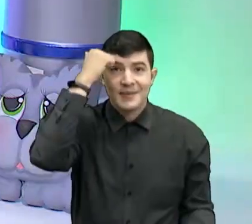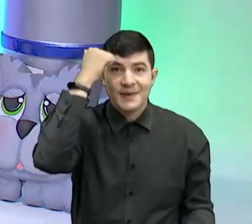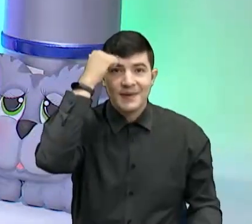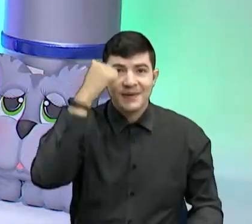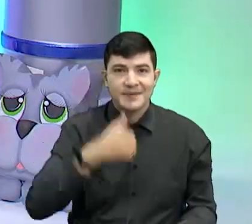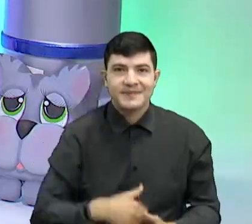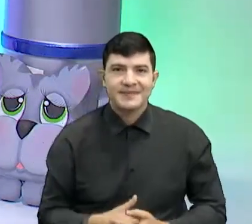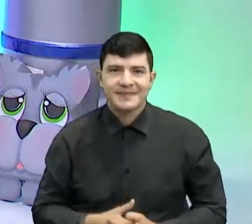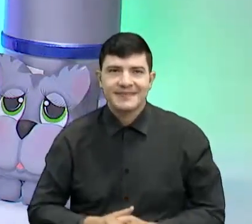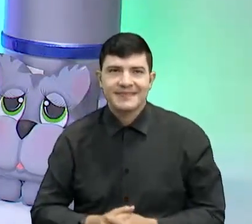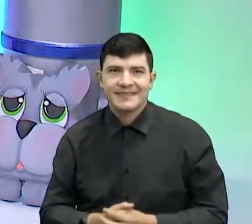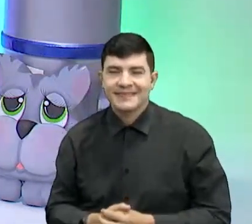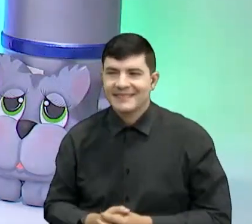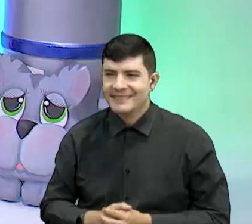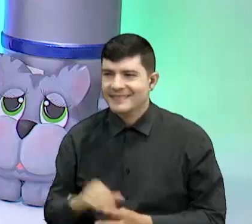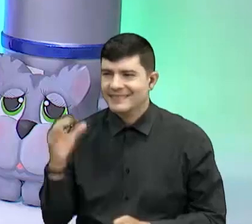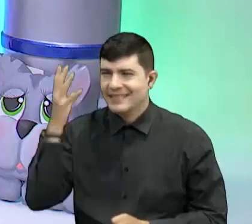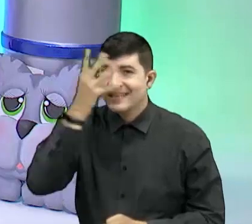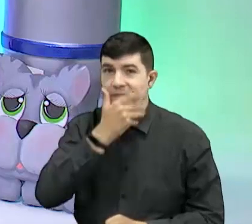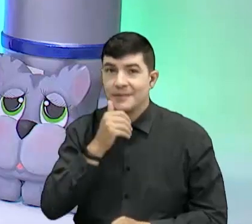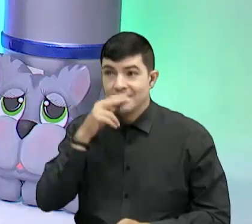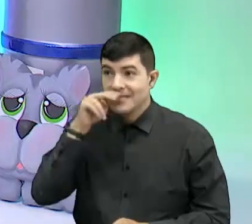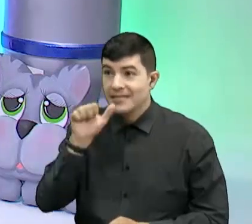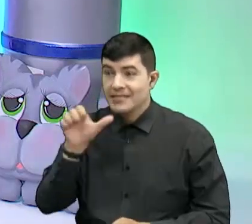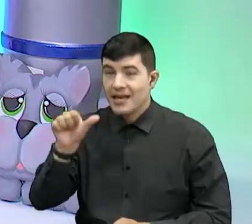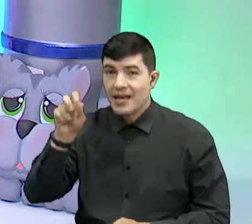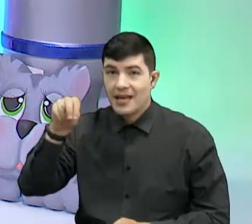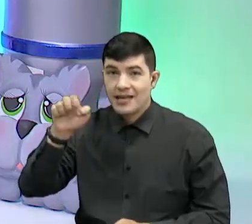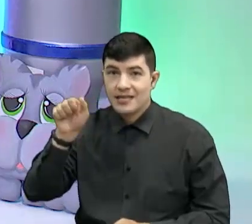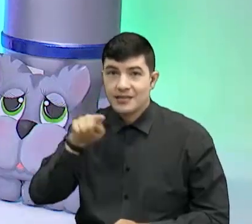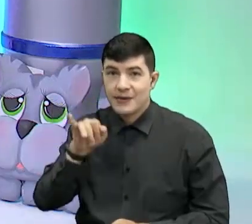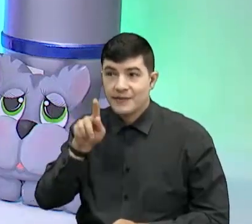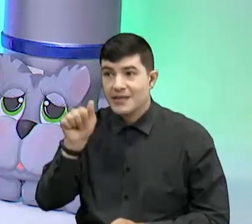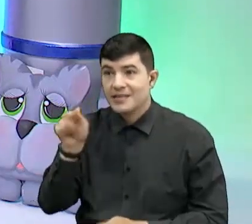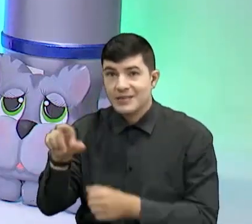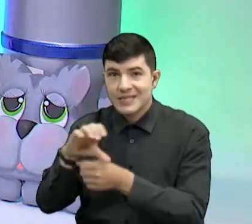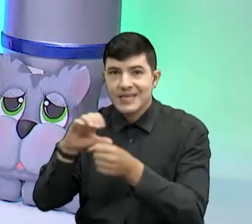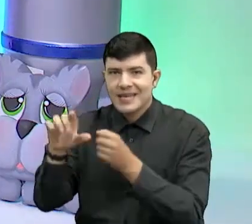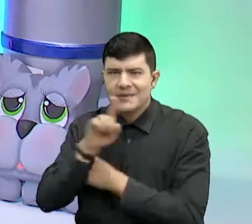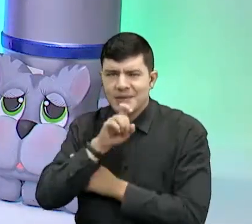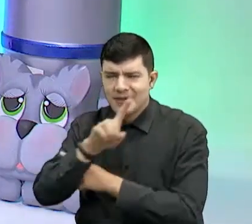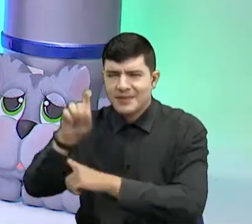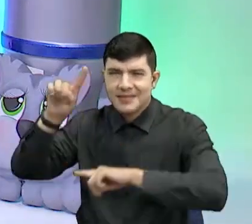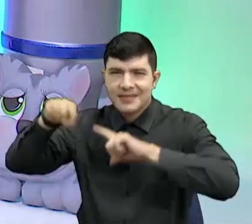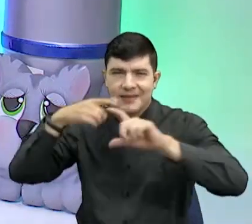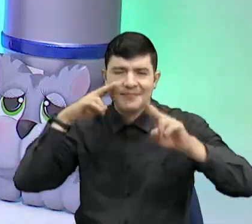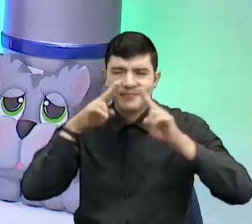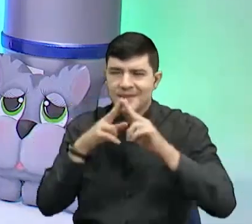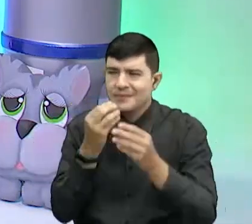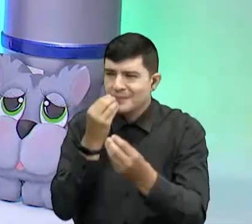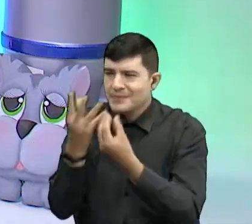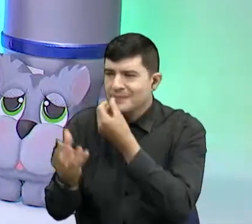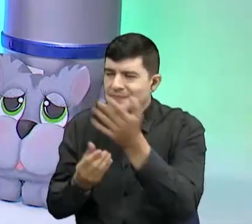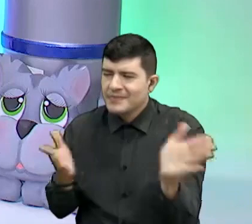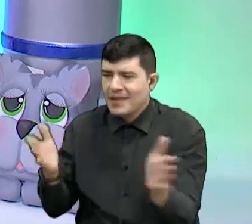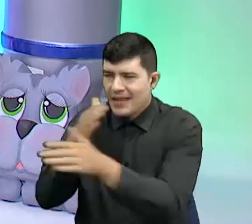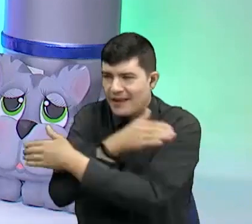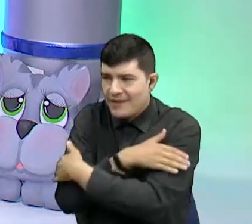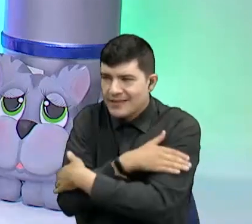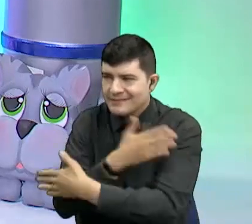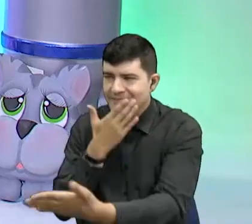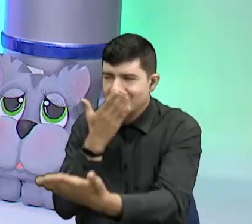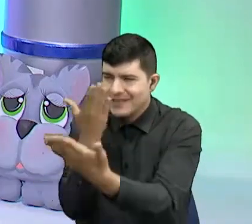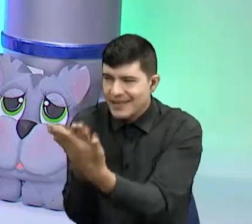Tengo por aquí a Ana Sofía, que nos saluda desde Bucaramanga. Mi cielo, besos, abrazos. Gracias por vernos y